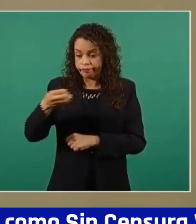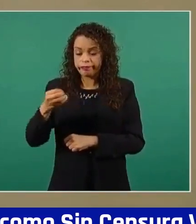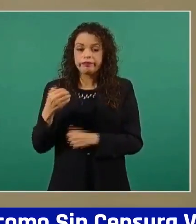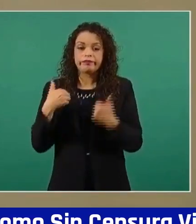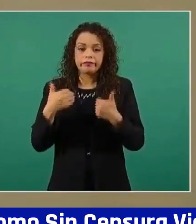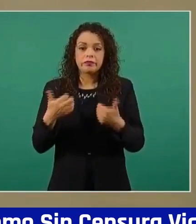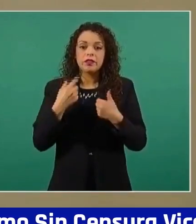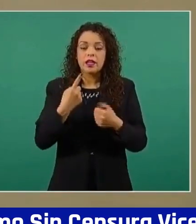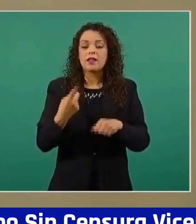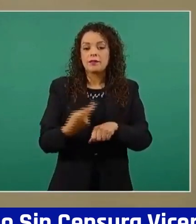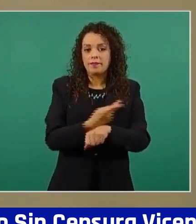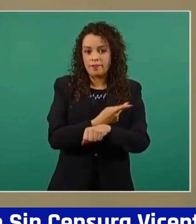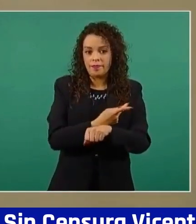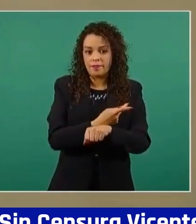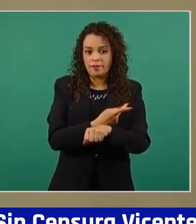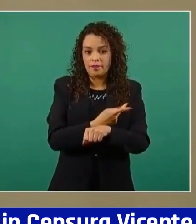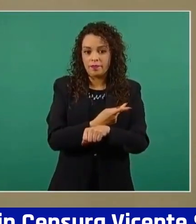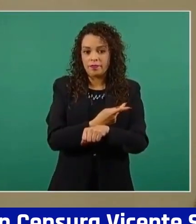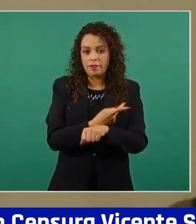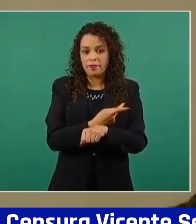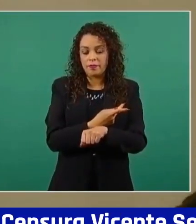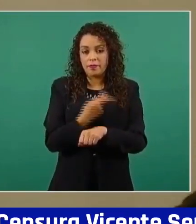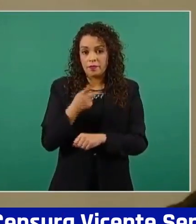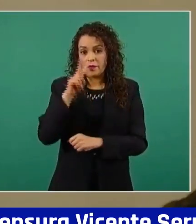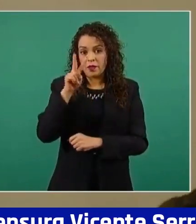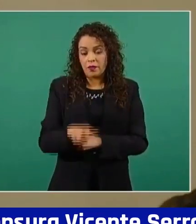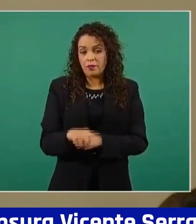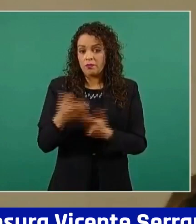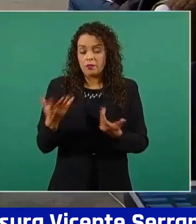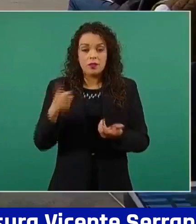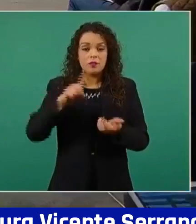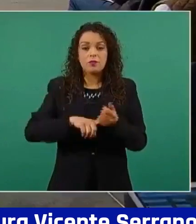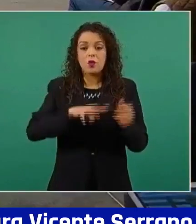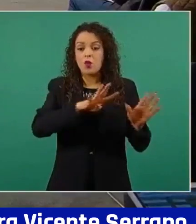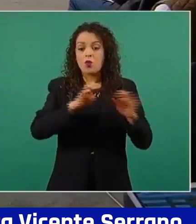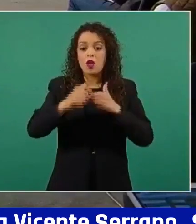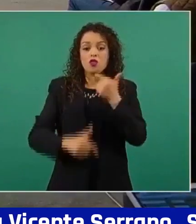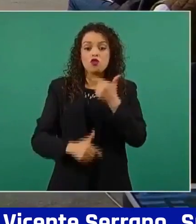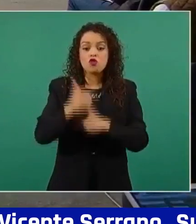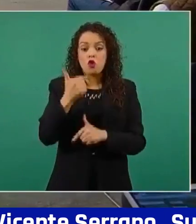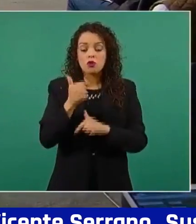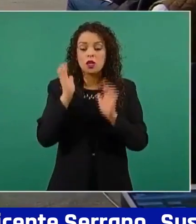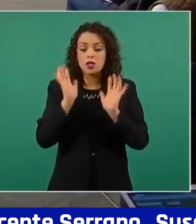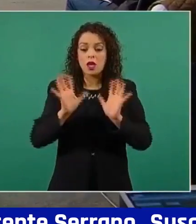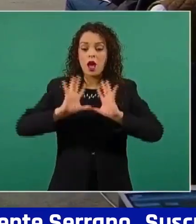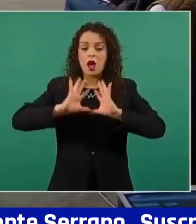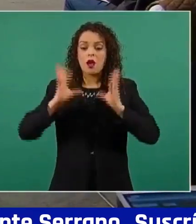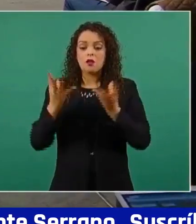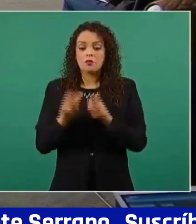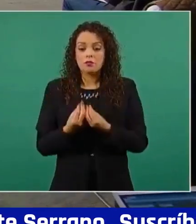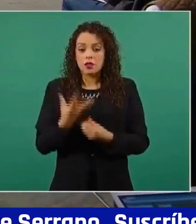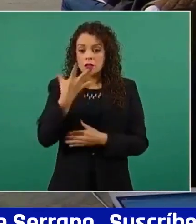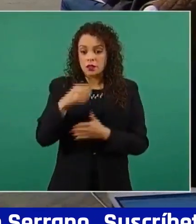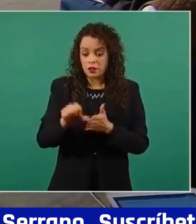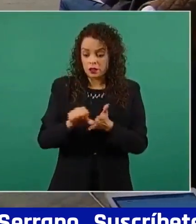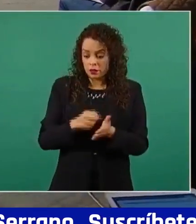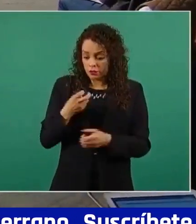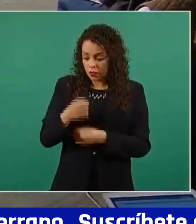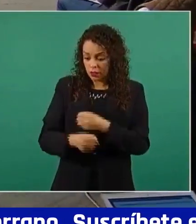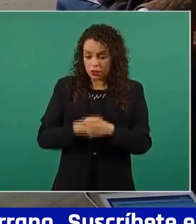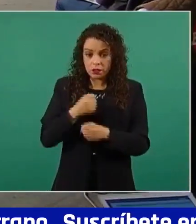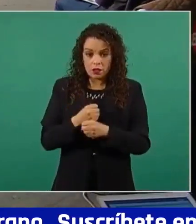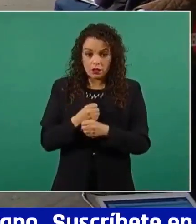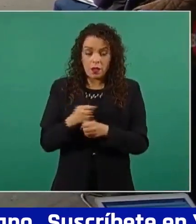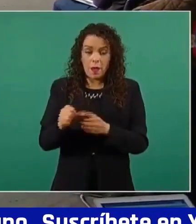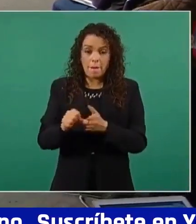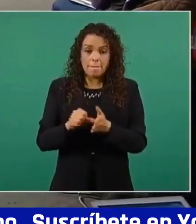que al parecer es ilógica la situación. Son 412 casos acumulados en los primeros cinco meses del año. El mes de